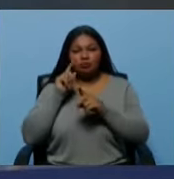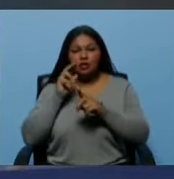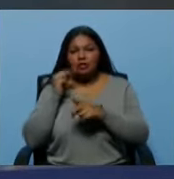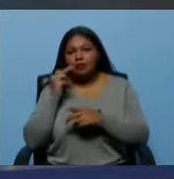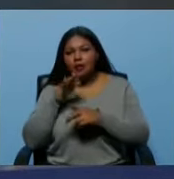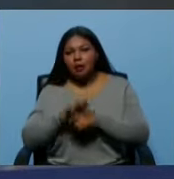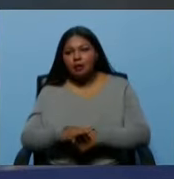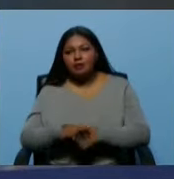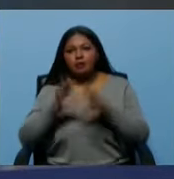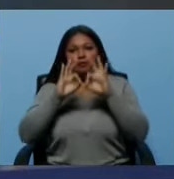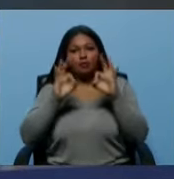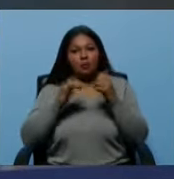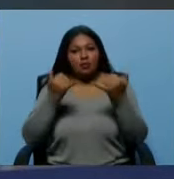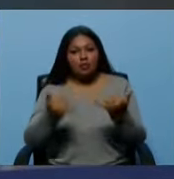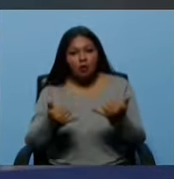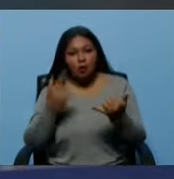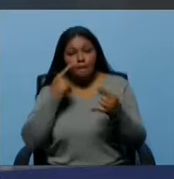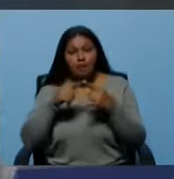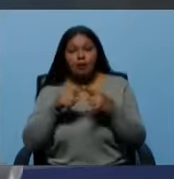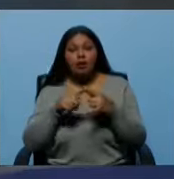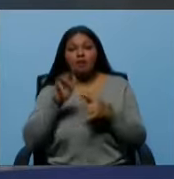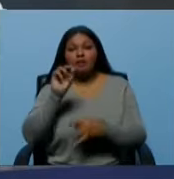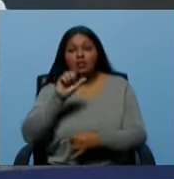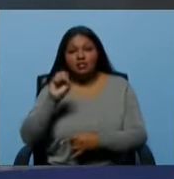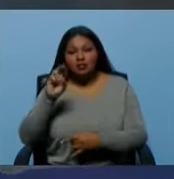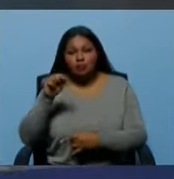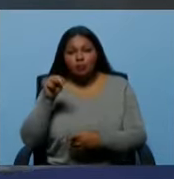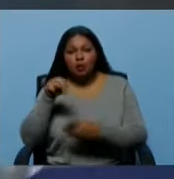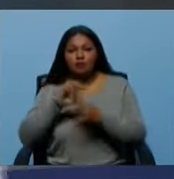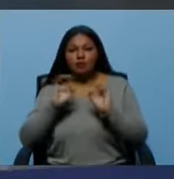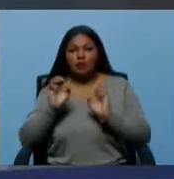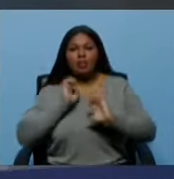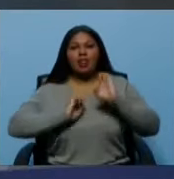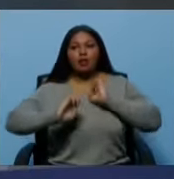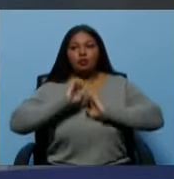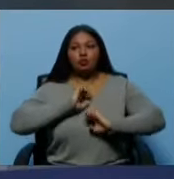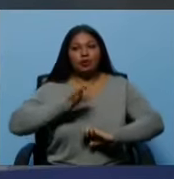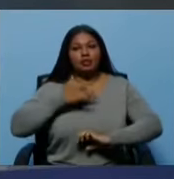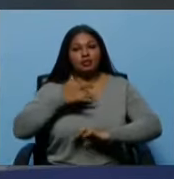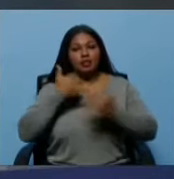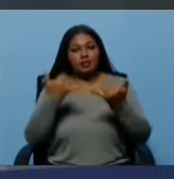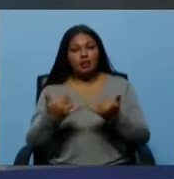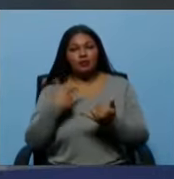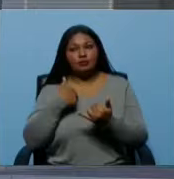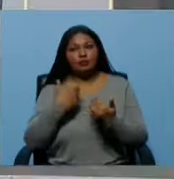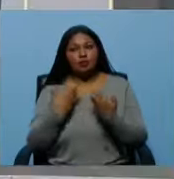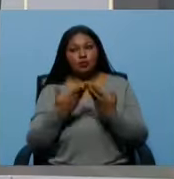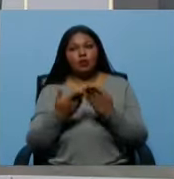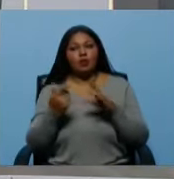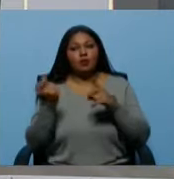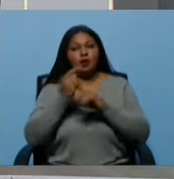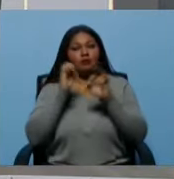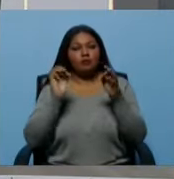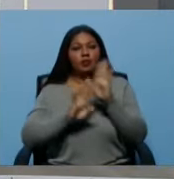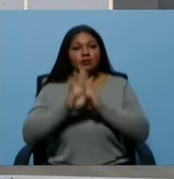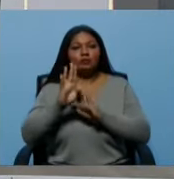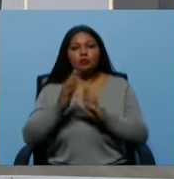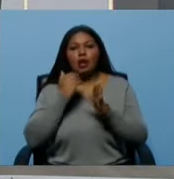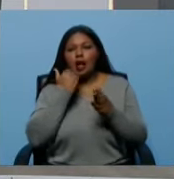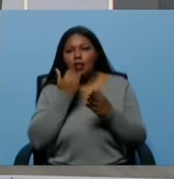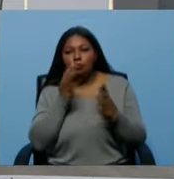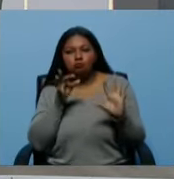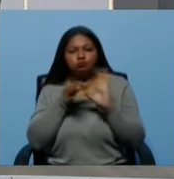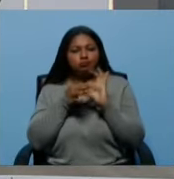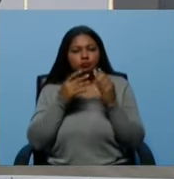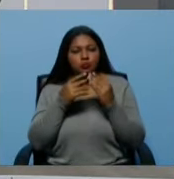discriminación de clase. Pero el fascismo también es un estado emocional. Y te lo voy a tratar de desarrollar un poco para vincularlo